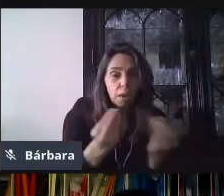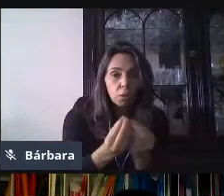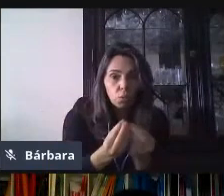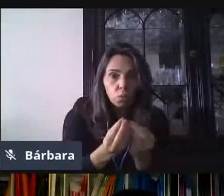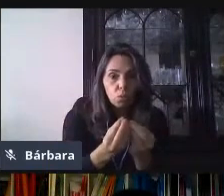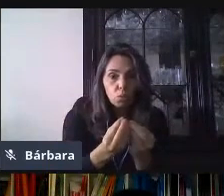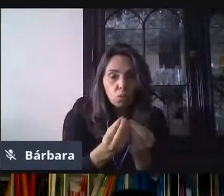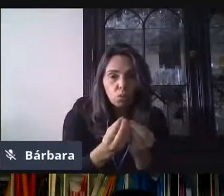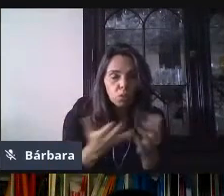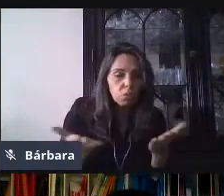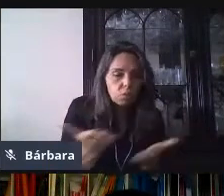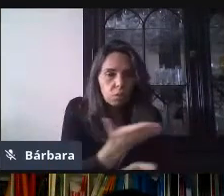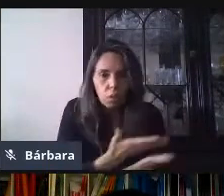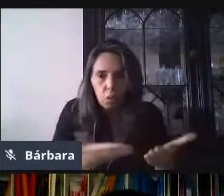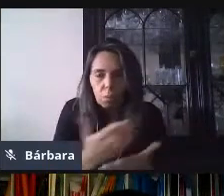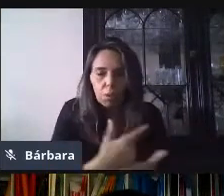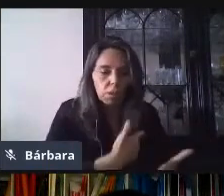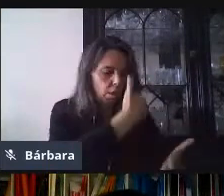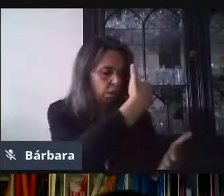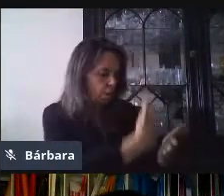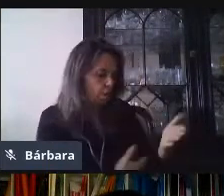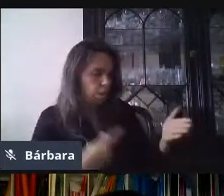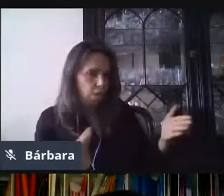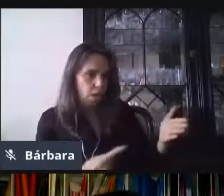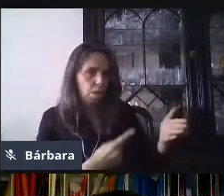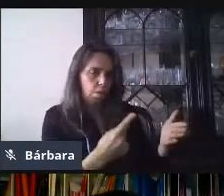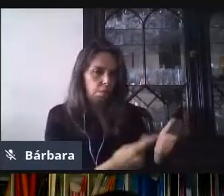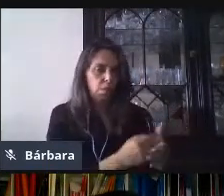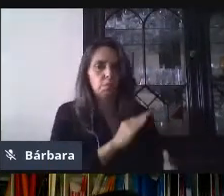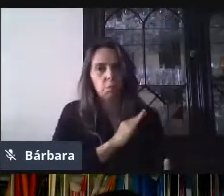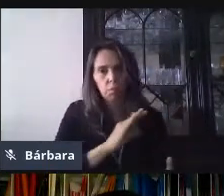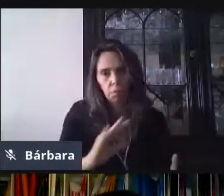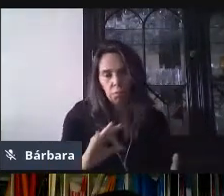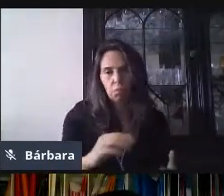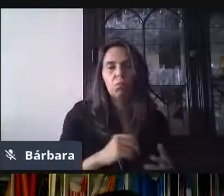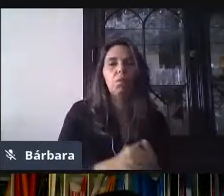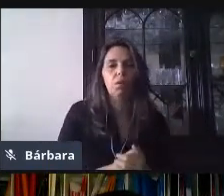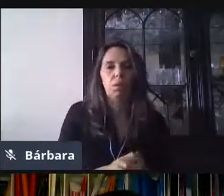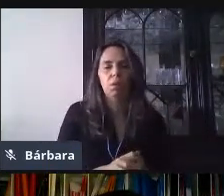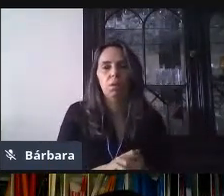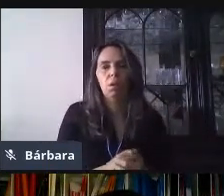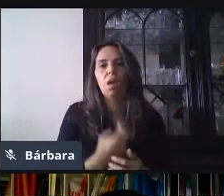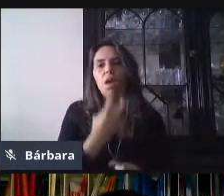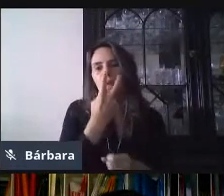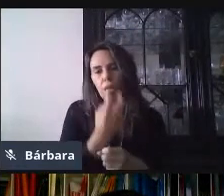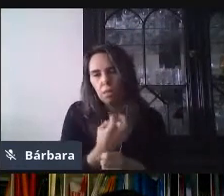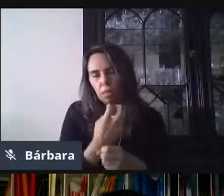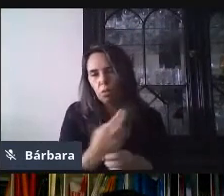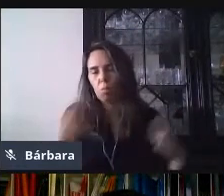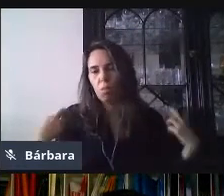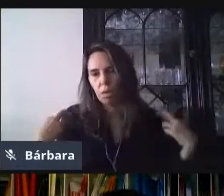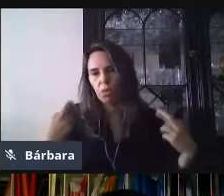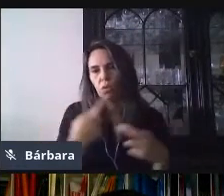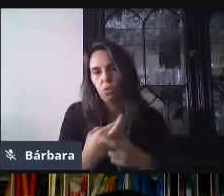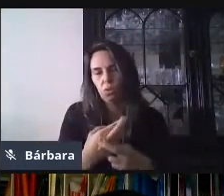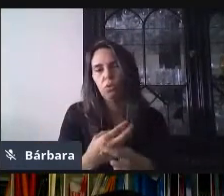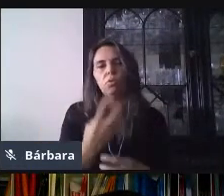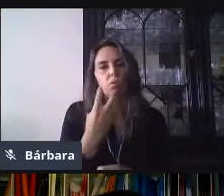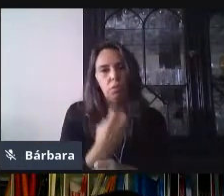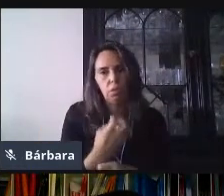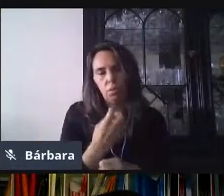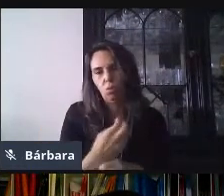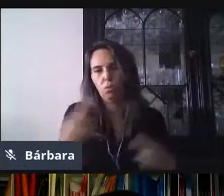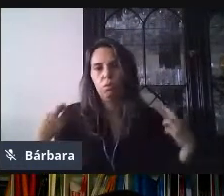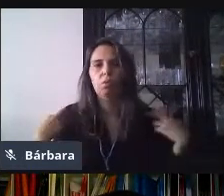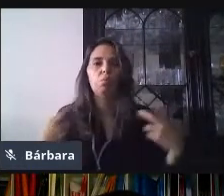teniendo el mismo objetivo y tomando en cuenta las necesidades de mi grupo y también va a permitir ahorrar tiempo. Que nosotros sabemos que, pues, muchas veces,